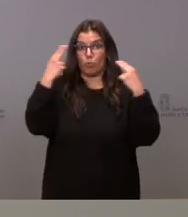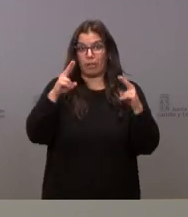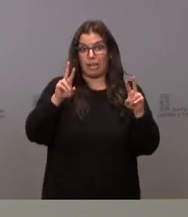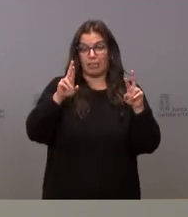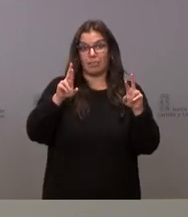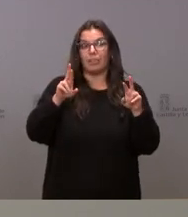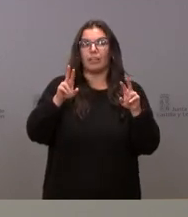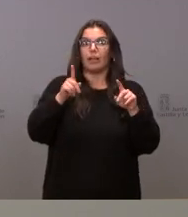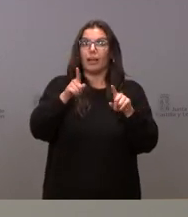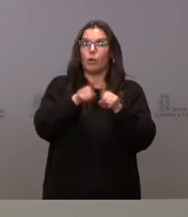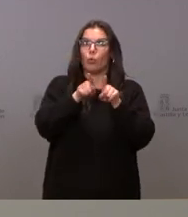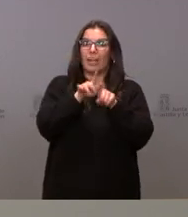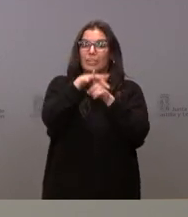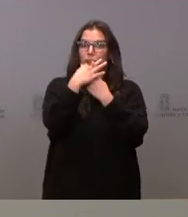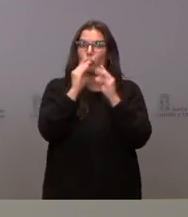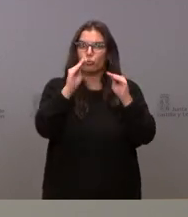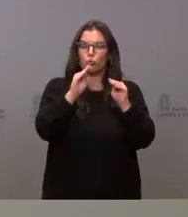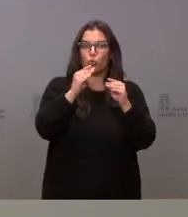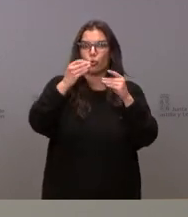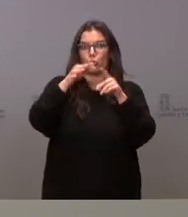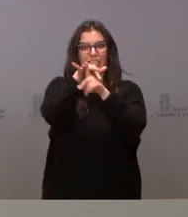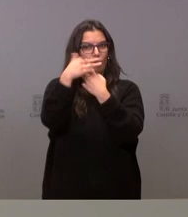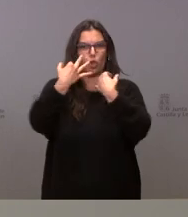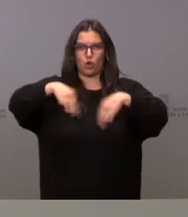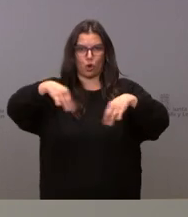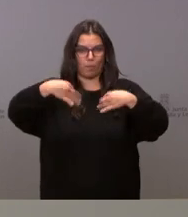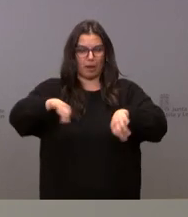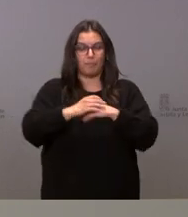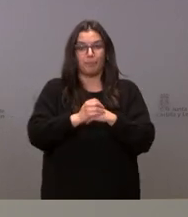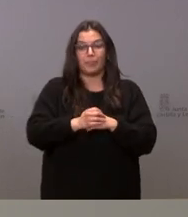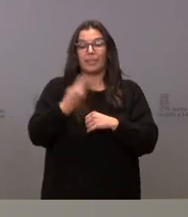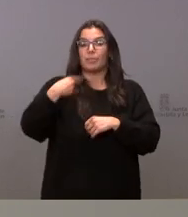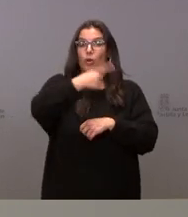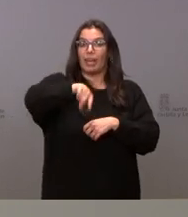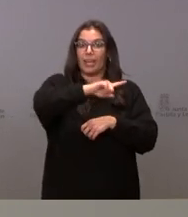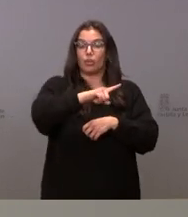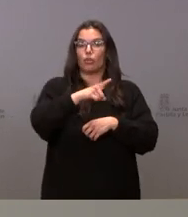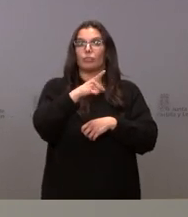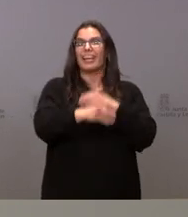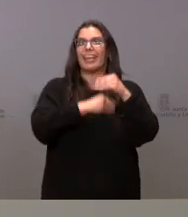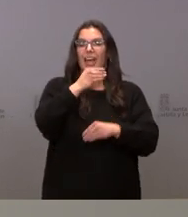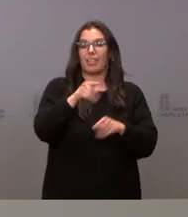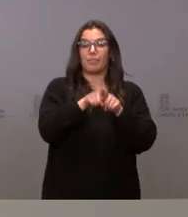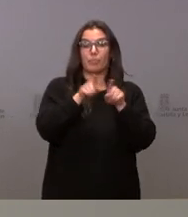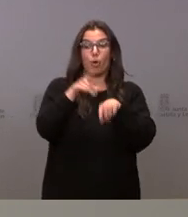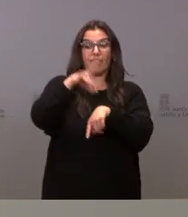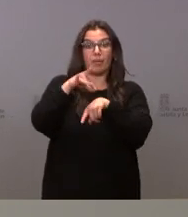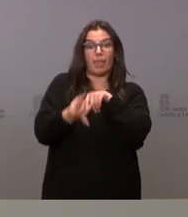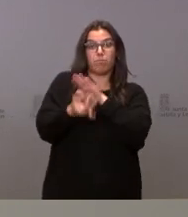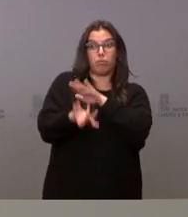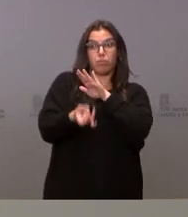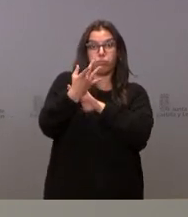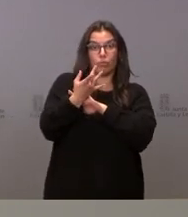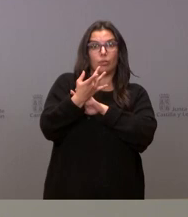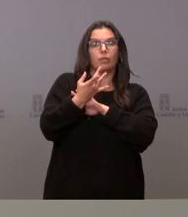normalizó esta situación en la que ellos están los epidemiólogos como saben se hacen cargo de las alertas de enfermedades y de los brotes de declaración